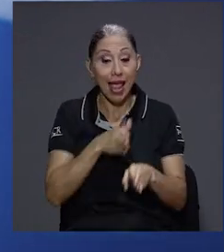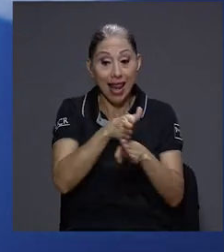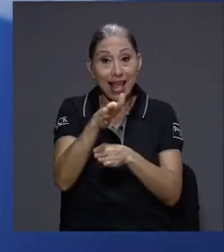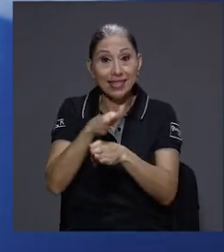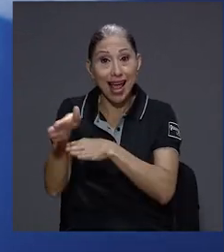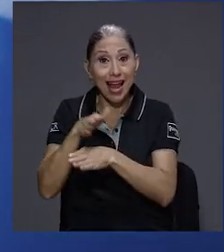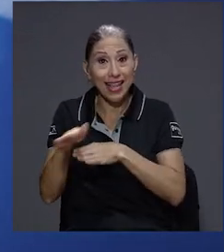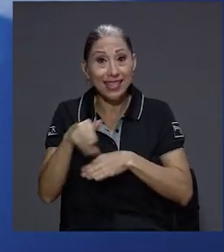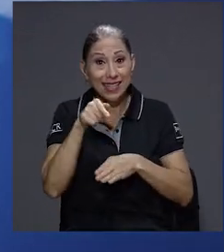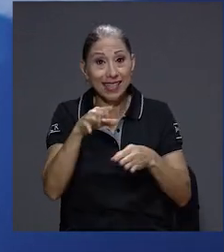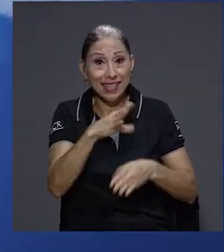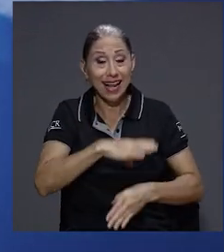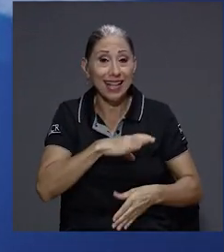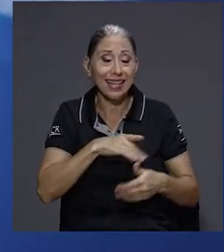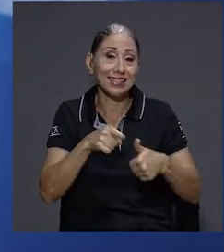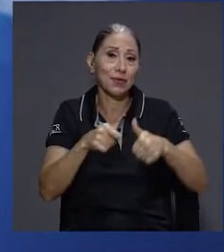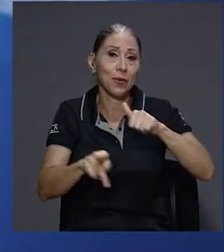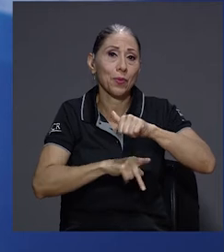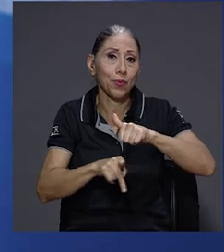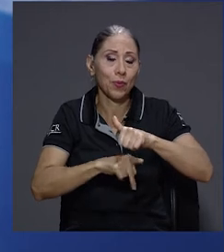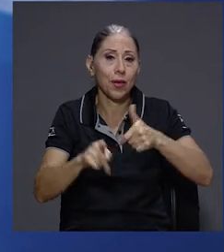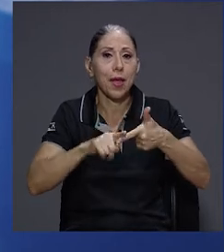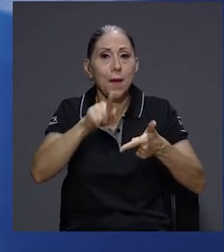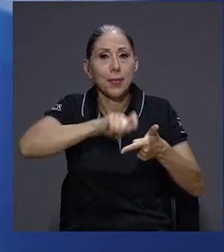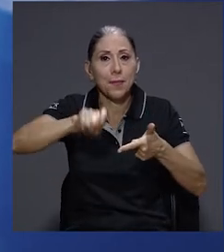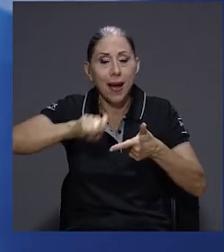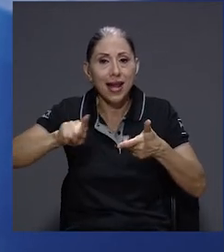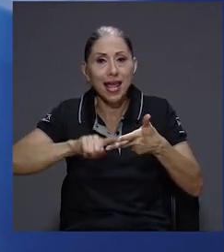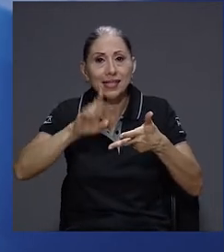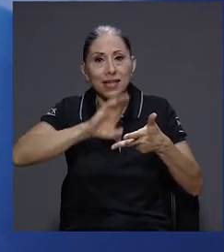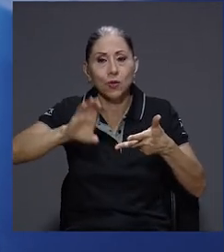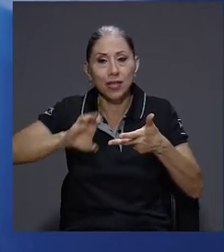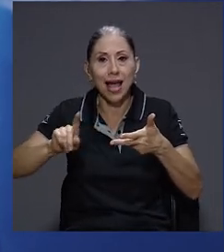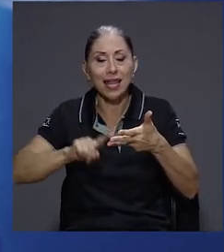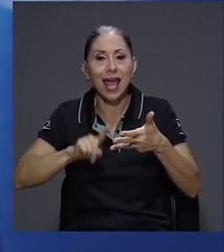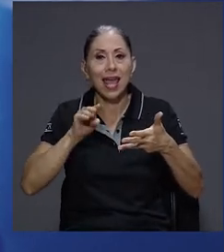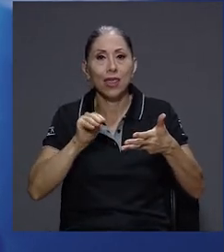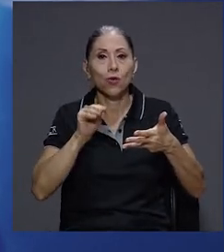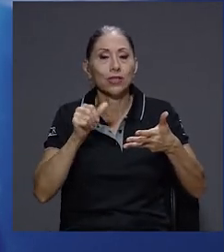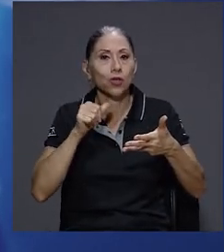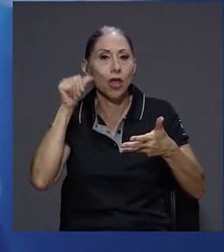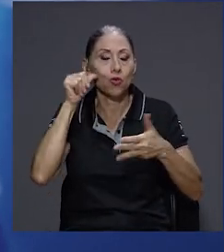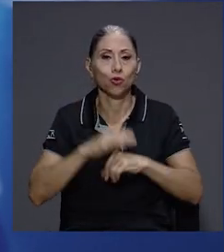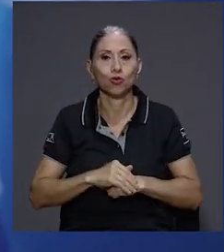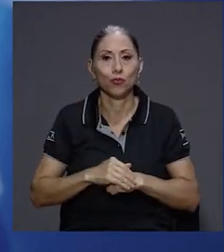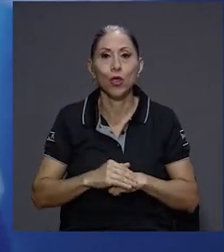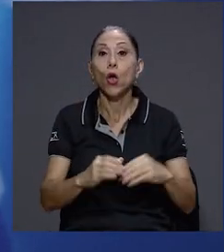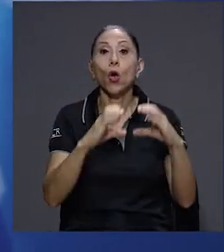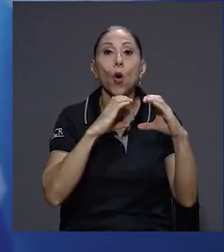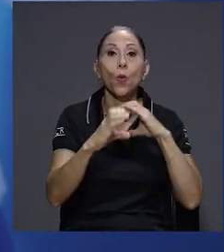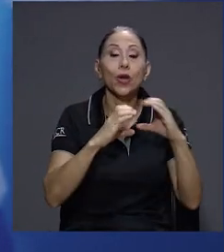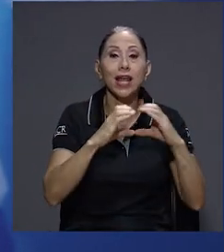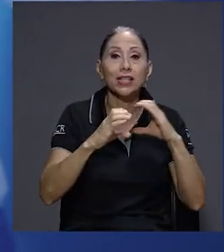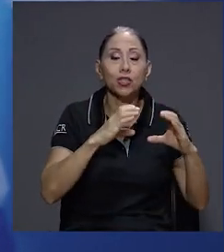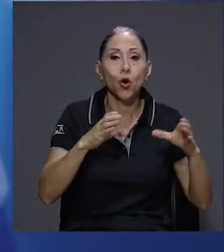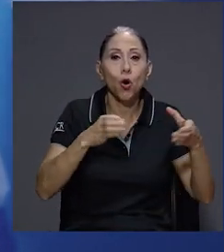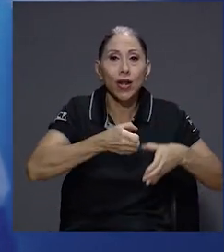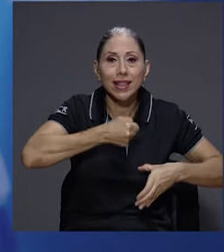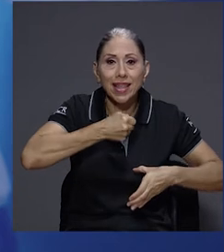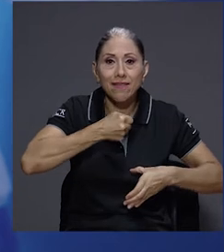relacionadas a educación preescolar, primaria, secundaria y de adultos, comunicación colectiva, bibliotecología,